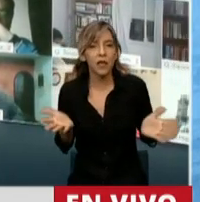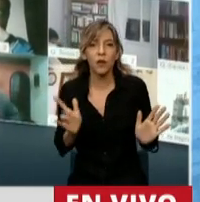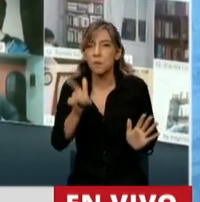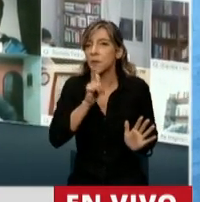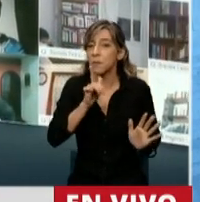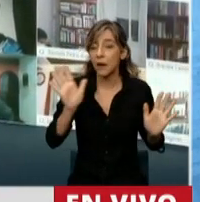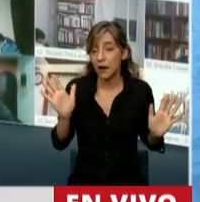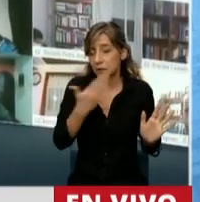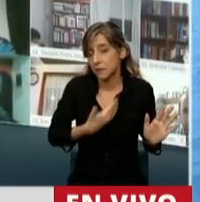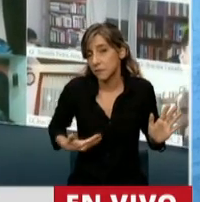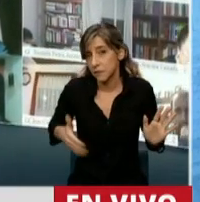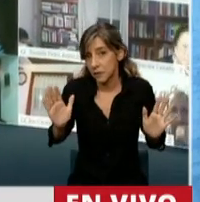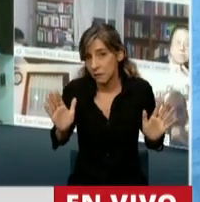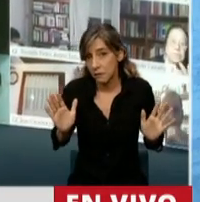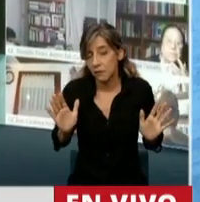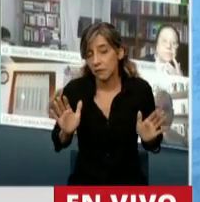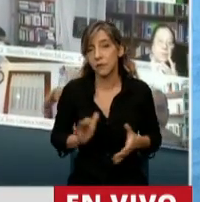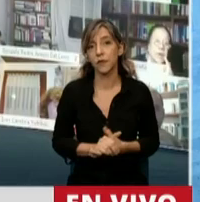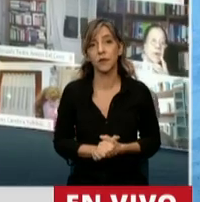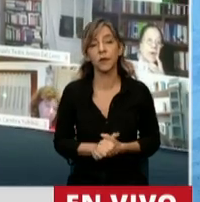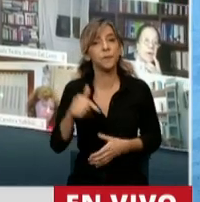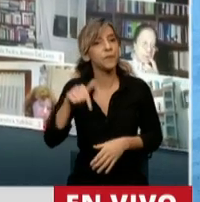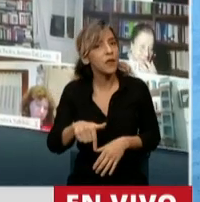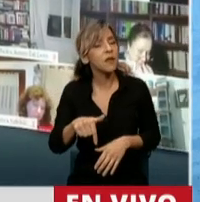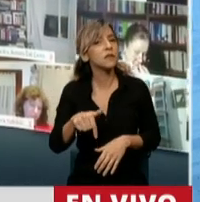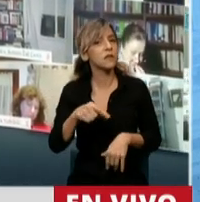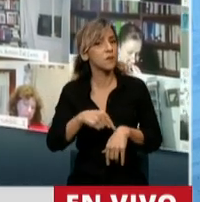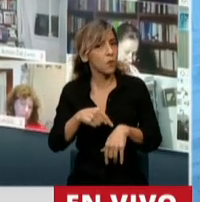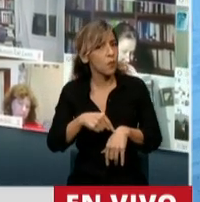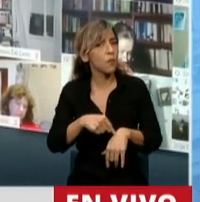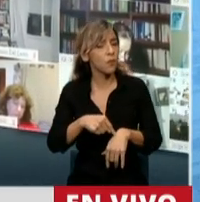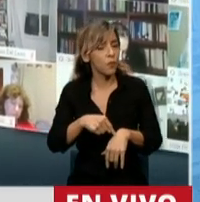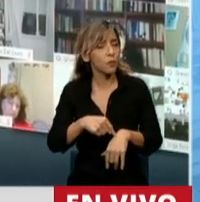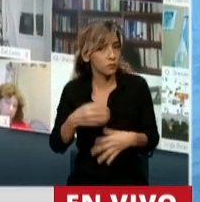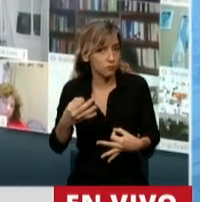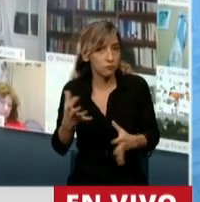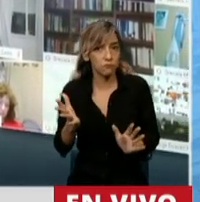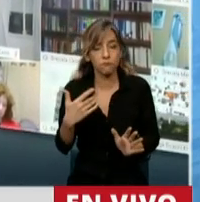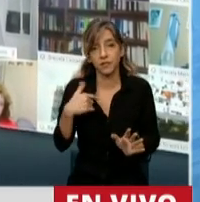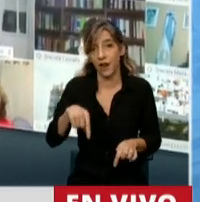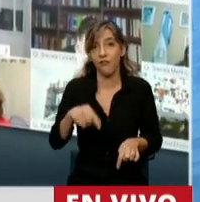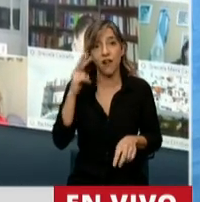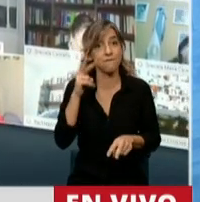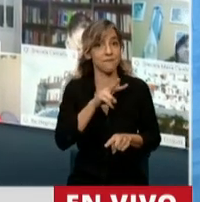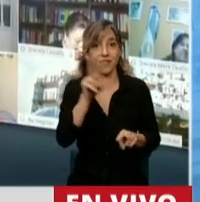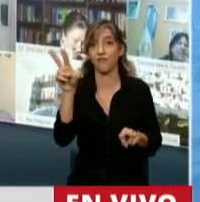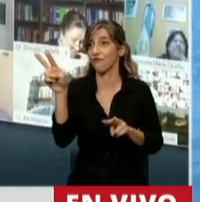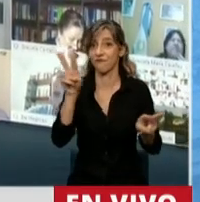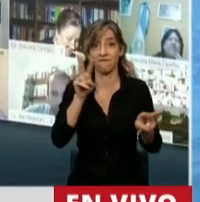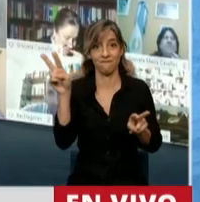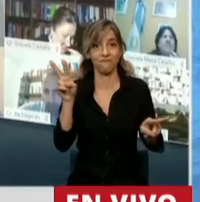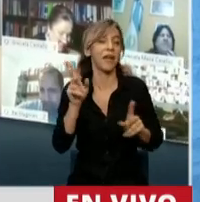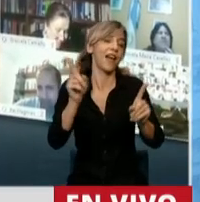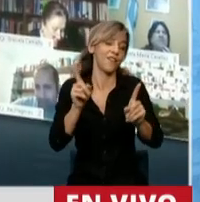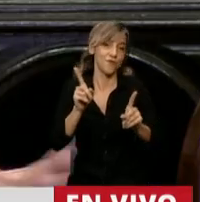parece, señor Presidente, que este es un buen momento y ahora los miro, no puedo mirar